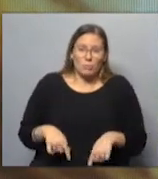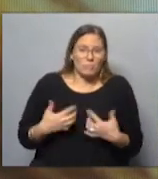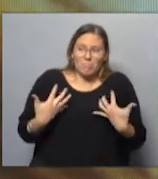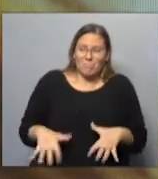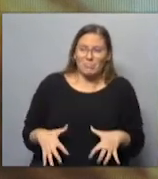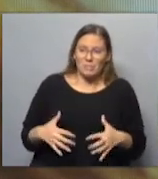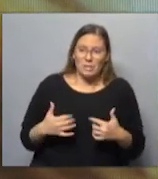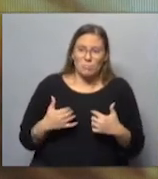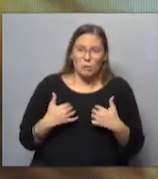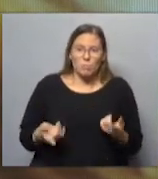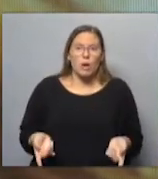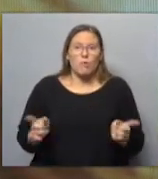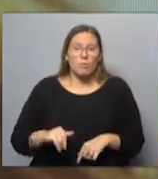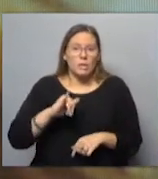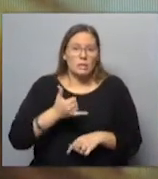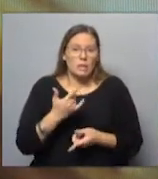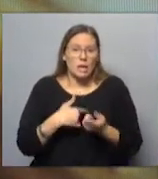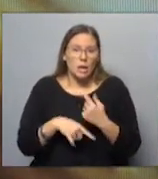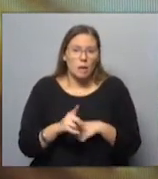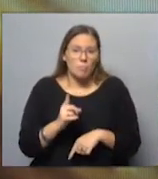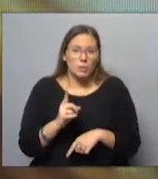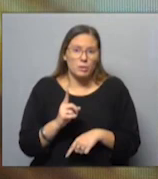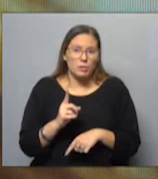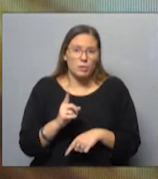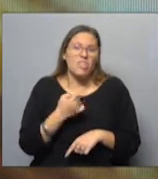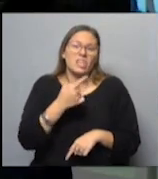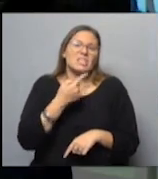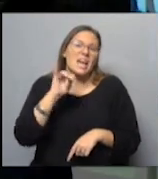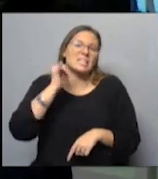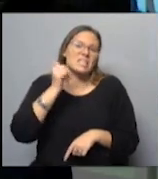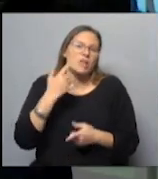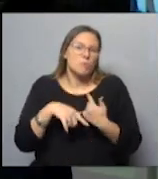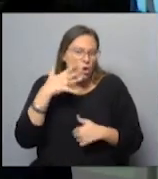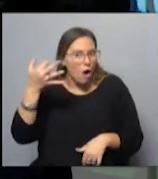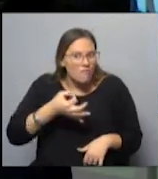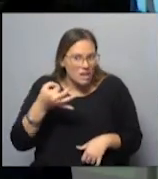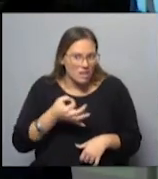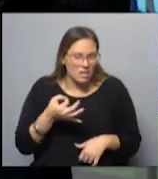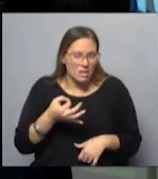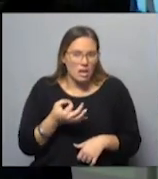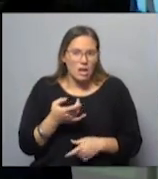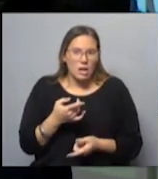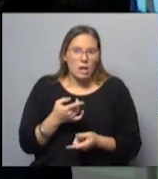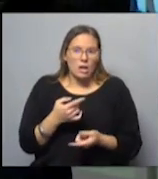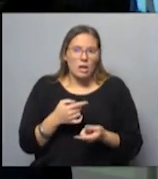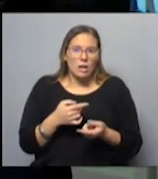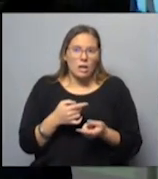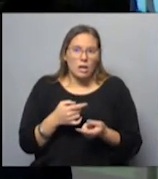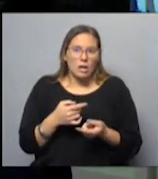porque para mí íbamos a volver, sí, pero era una cosa que se decía, no era una cosa real. Entonces cuando